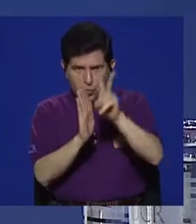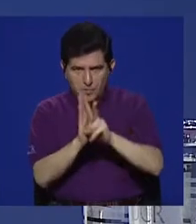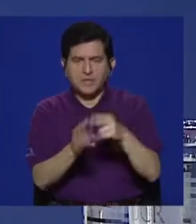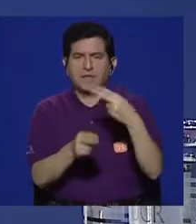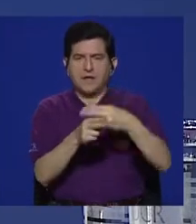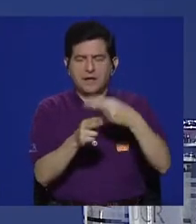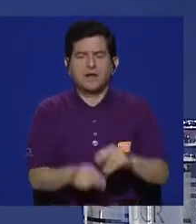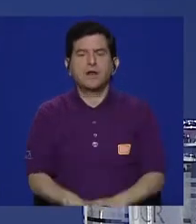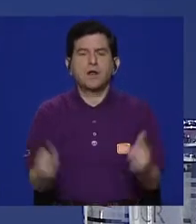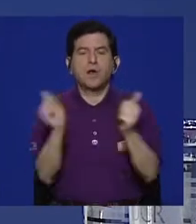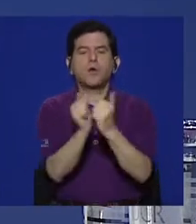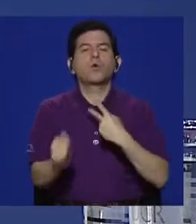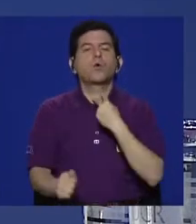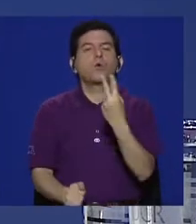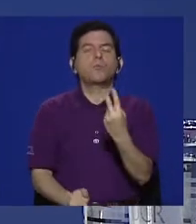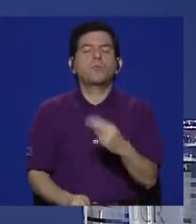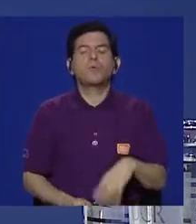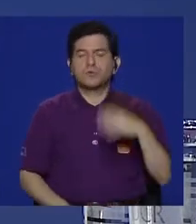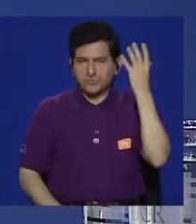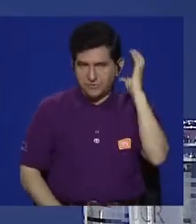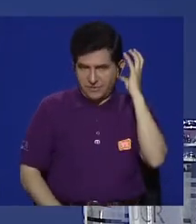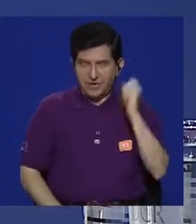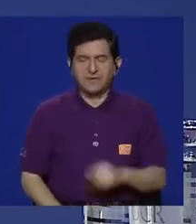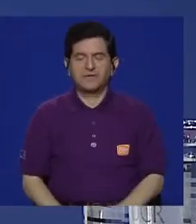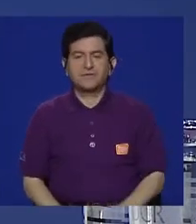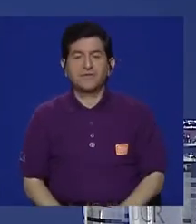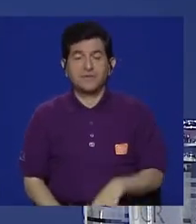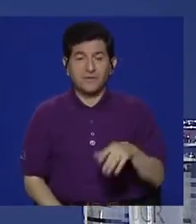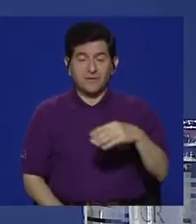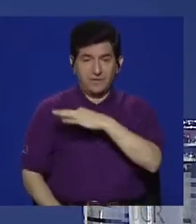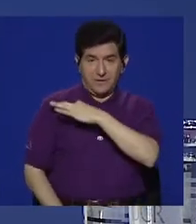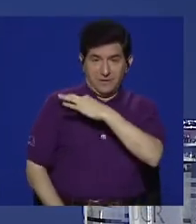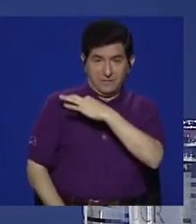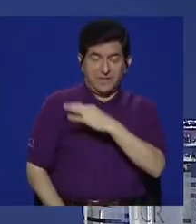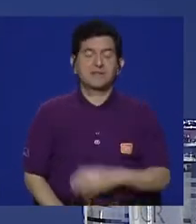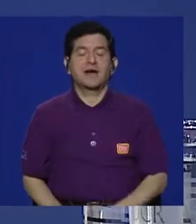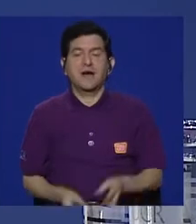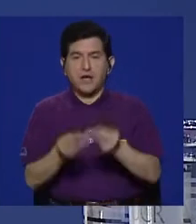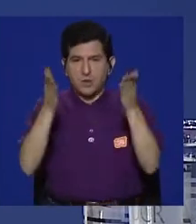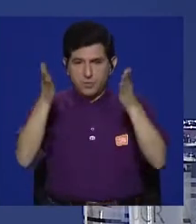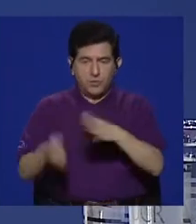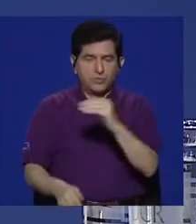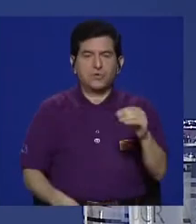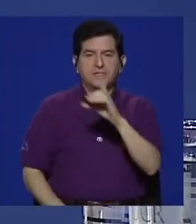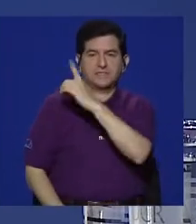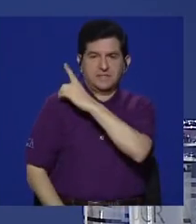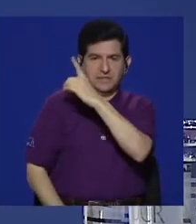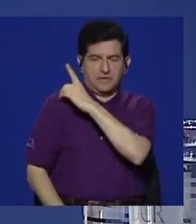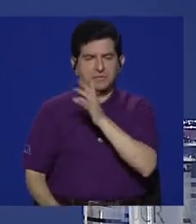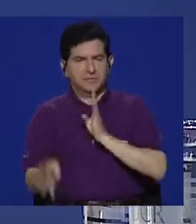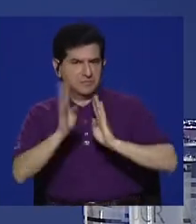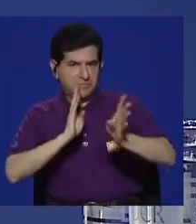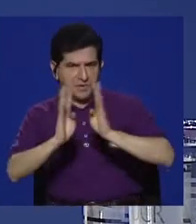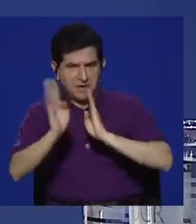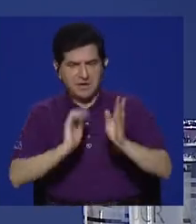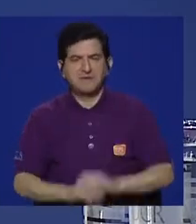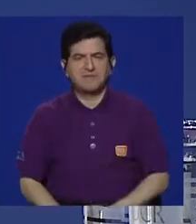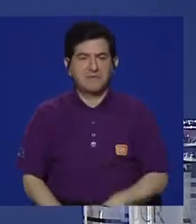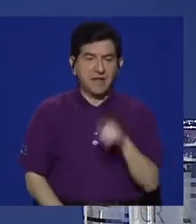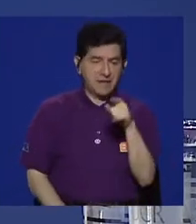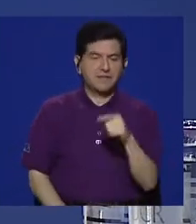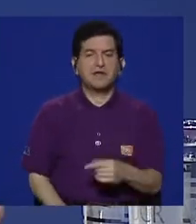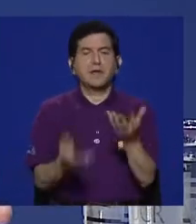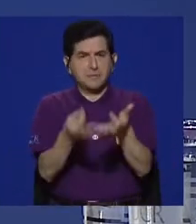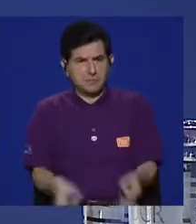llamado Con Voz en la Radio. Y para eso hemos invitado a los productores y al director de este documental para conversar